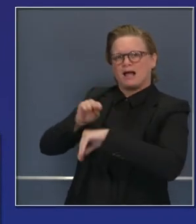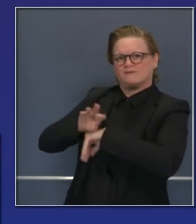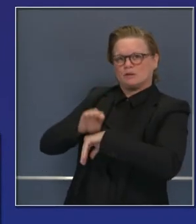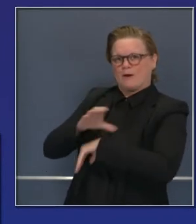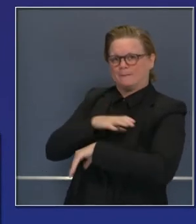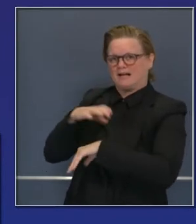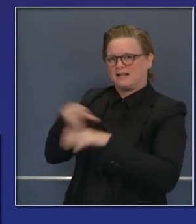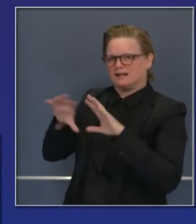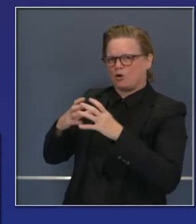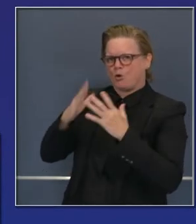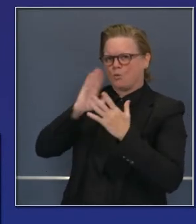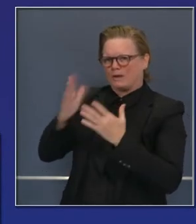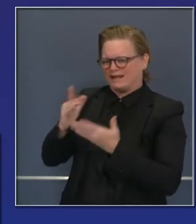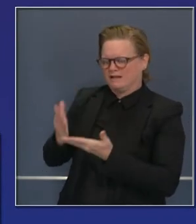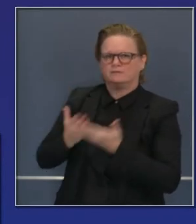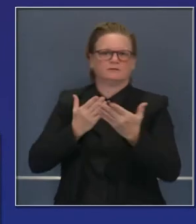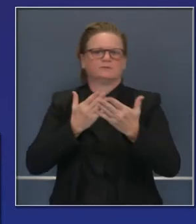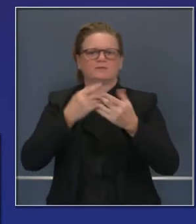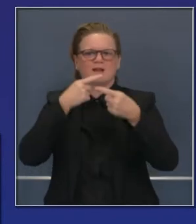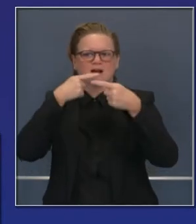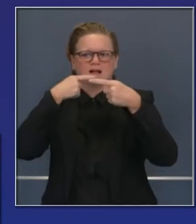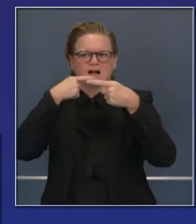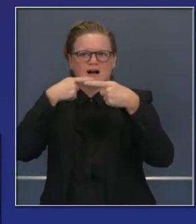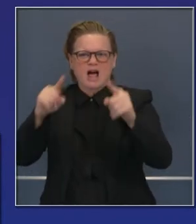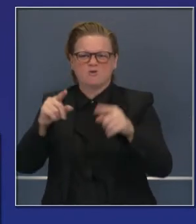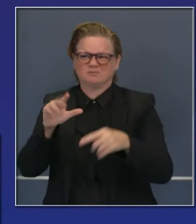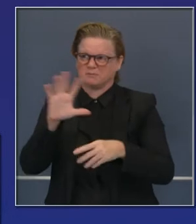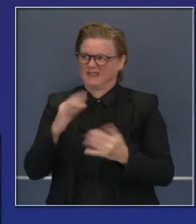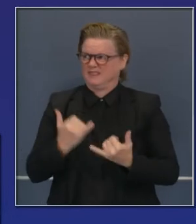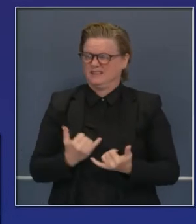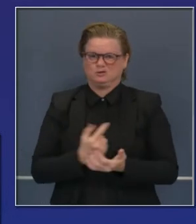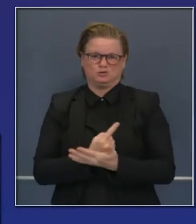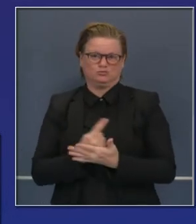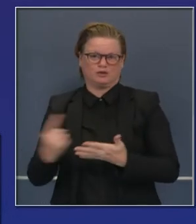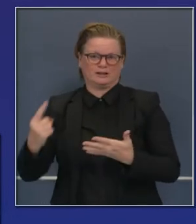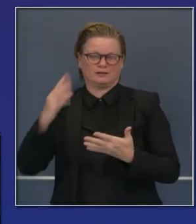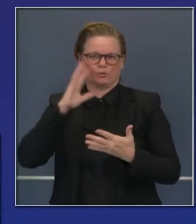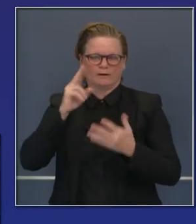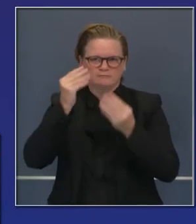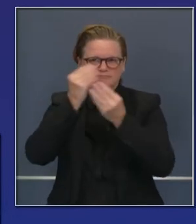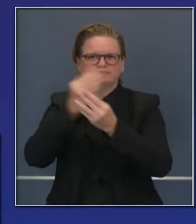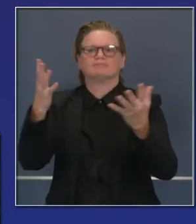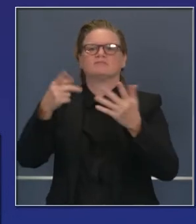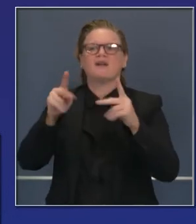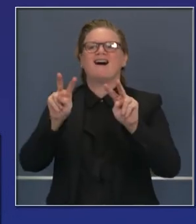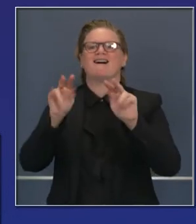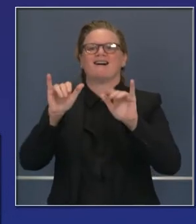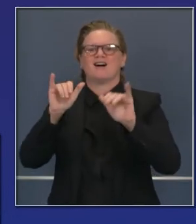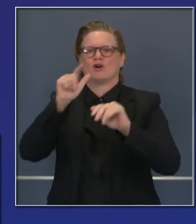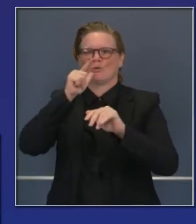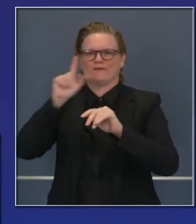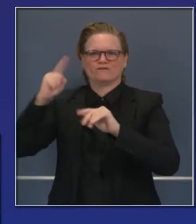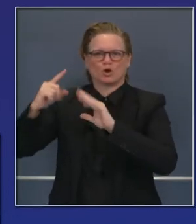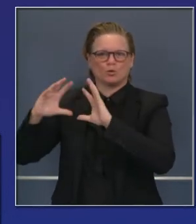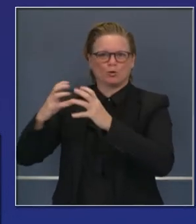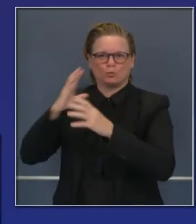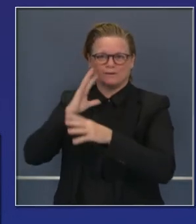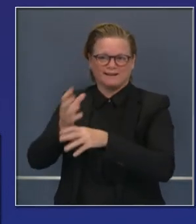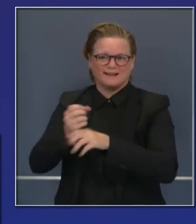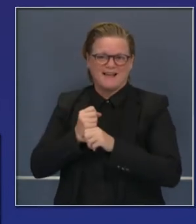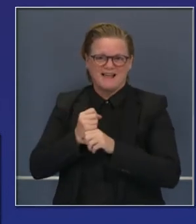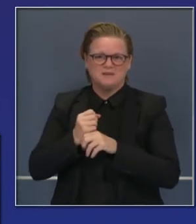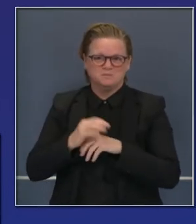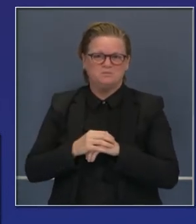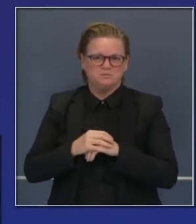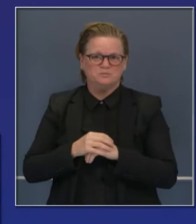semana. Será el plan de distribución fase 1. Hoy habrá otra reunión